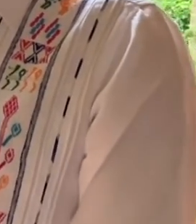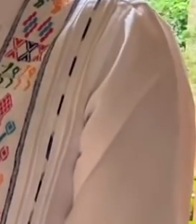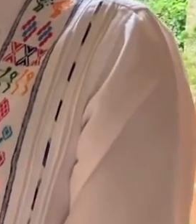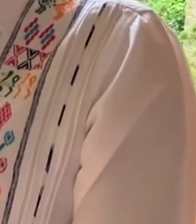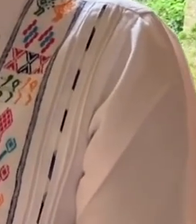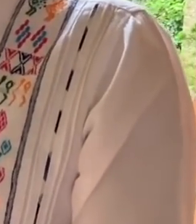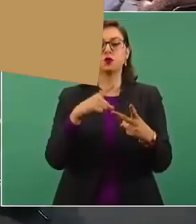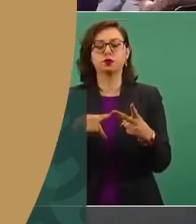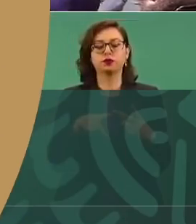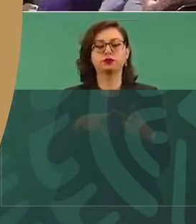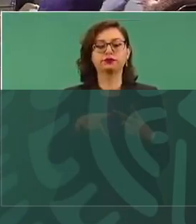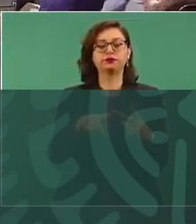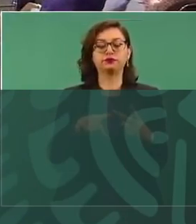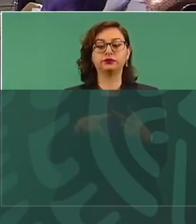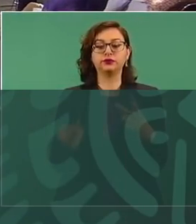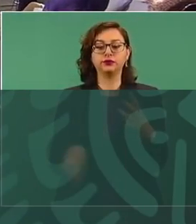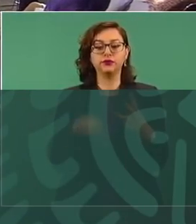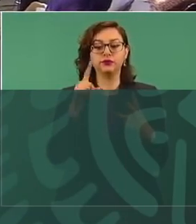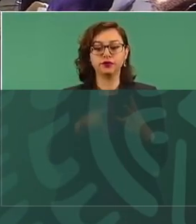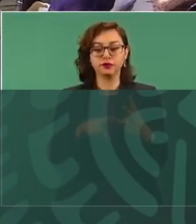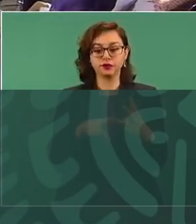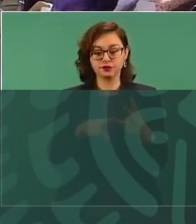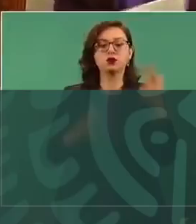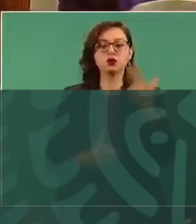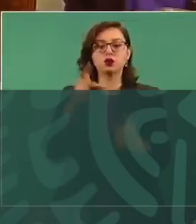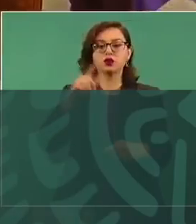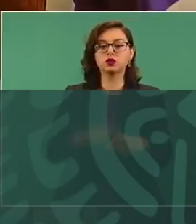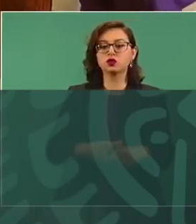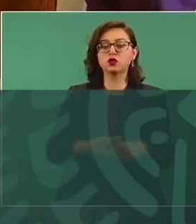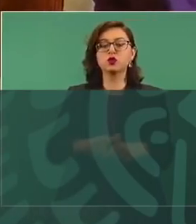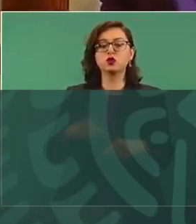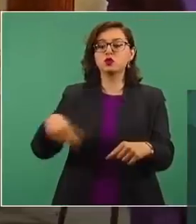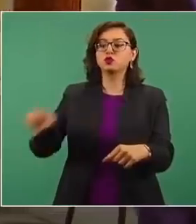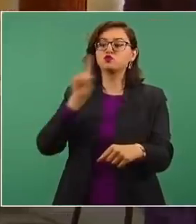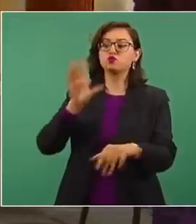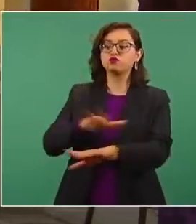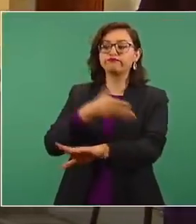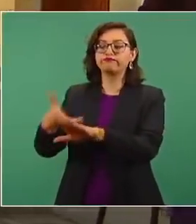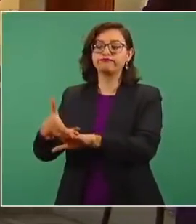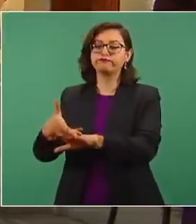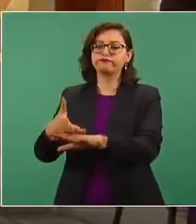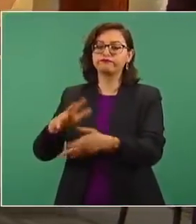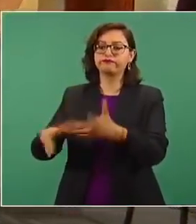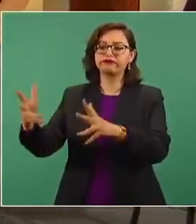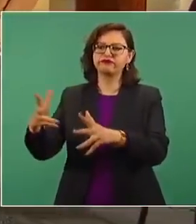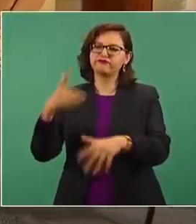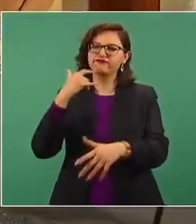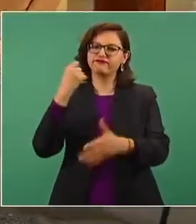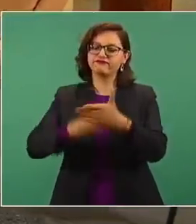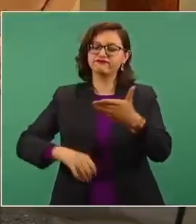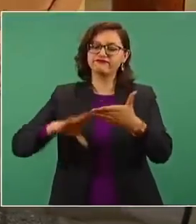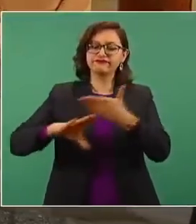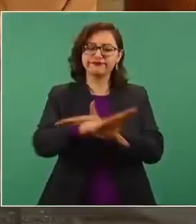dañado, herido. El presidente López Obrador y funcionarias del gobierno federal expusieron las políticas y las acciones